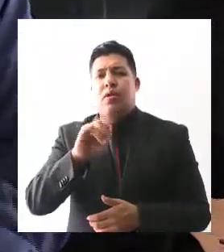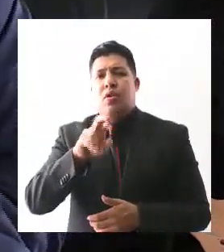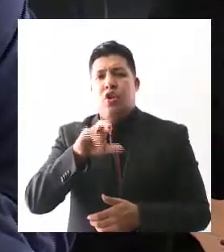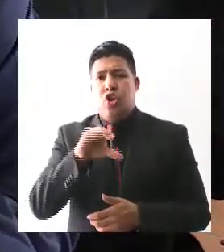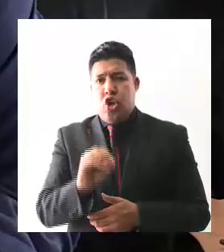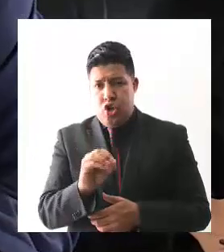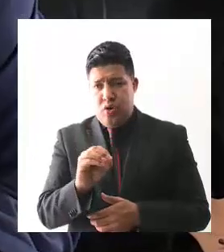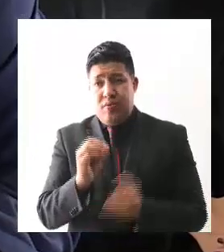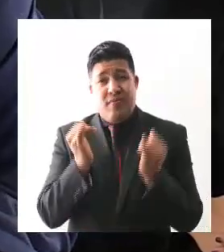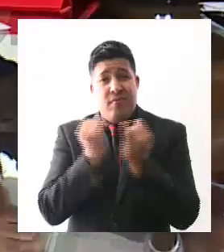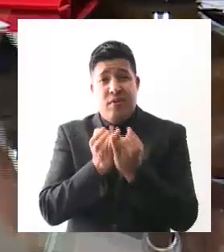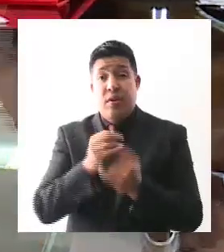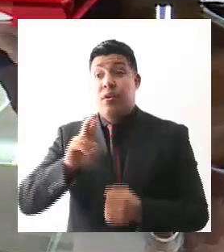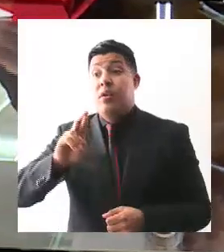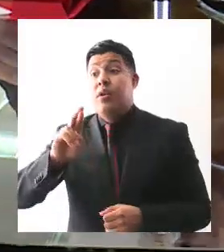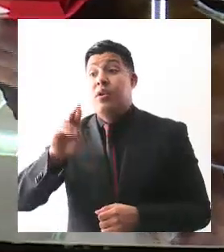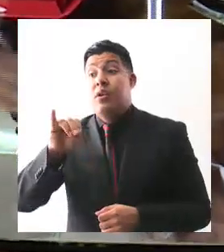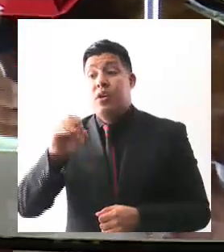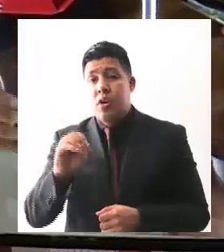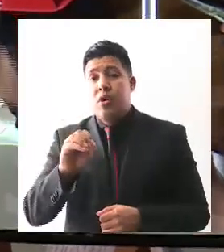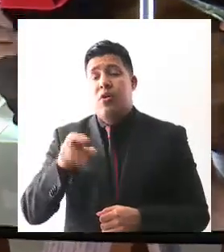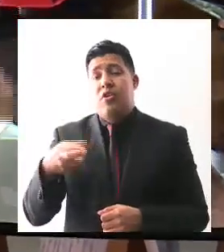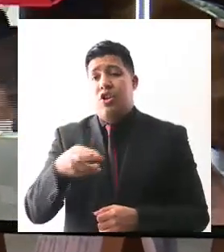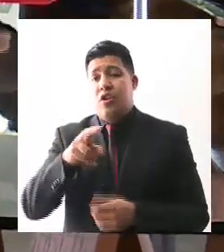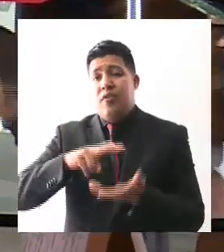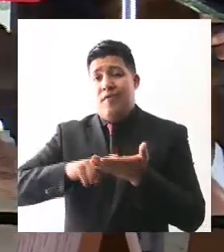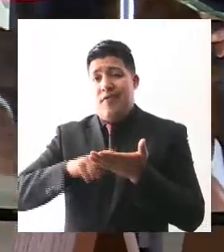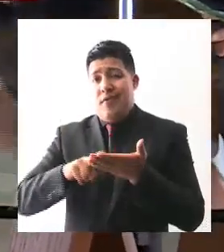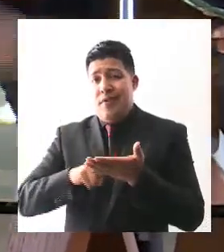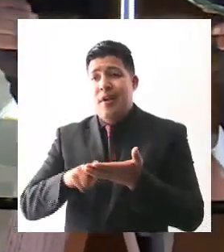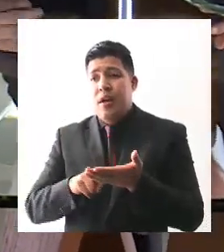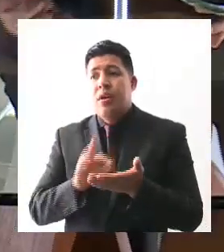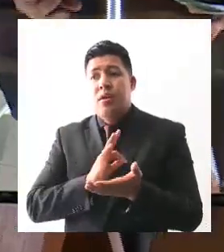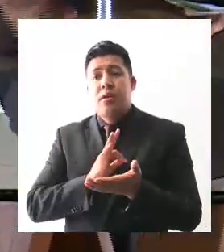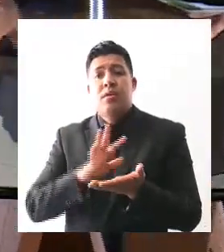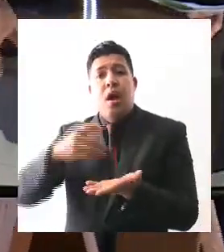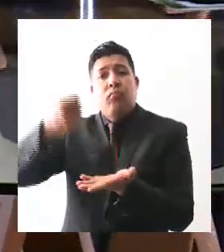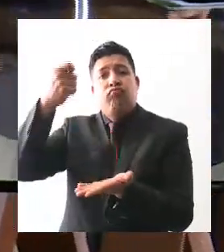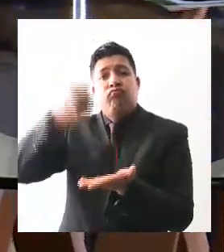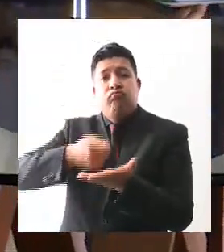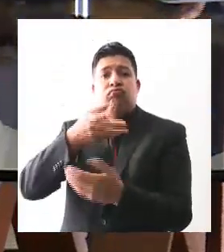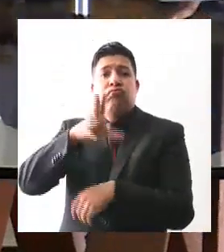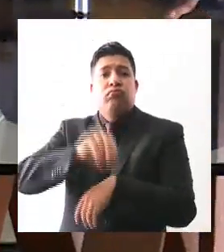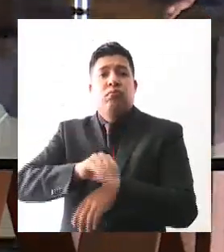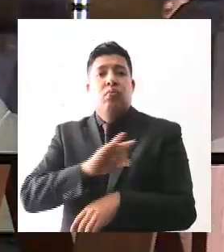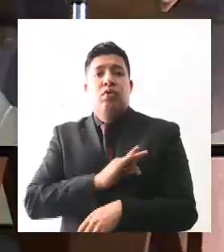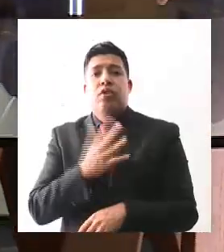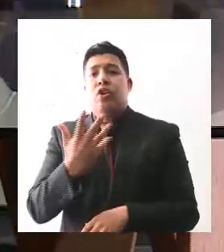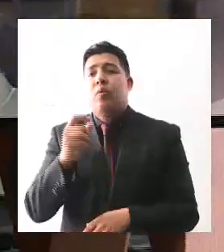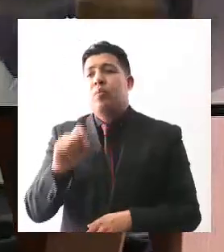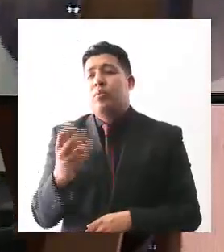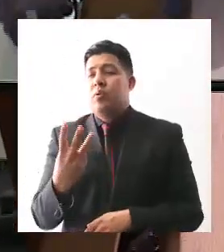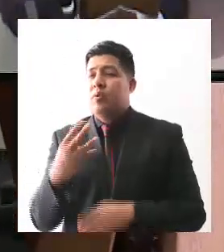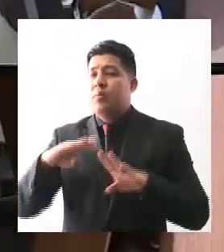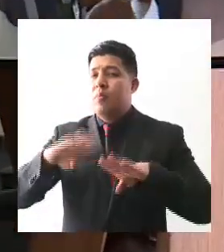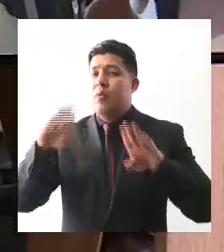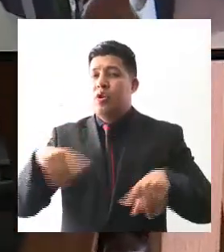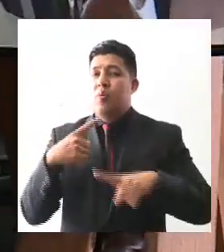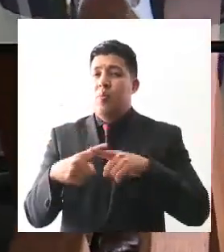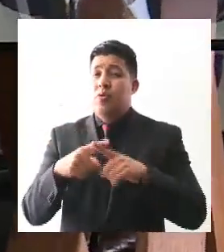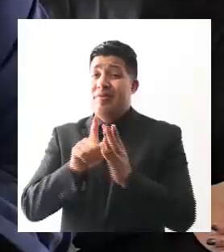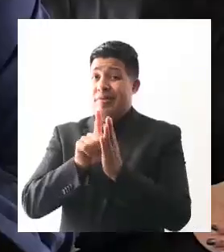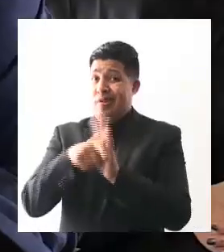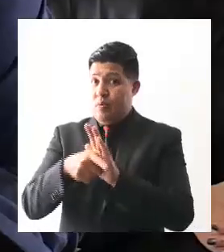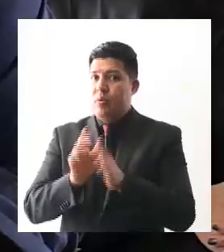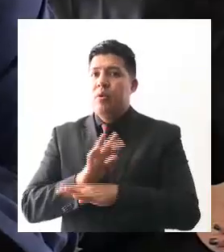Verde que hoy ya tenemos un decreto para poder consumir el agua de 5.3 metros cúbicos por segundo que